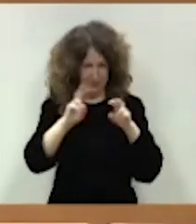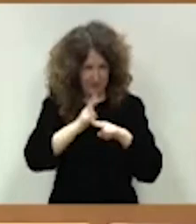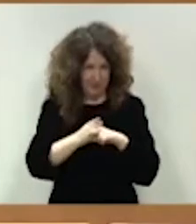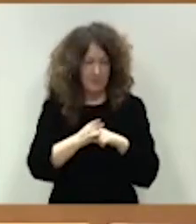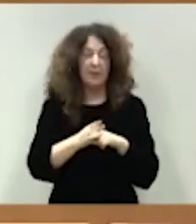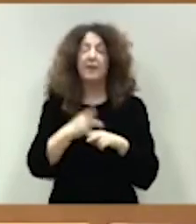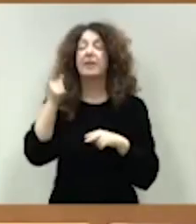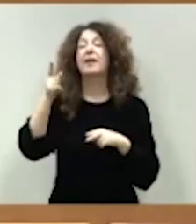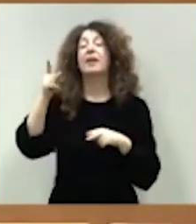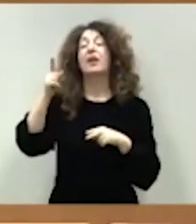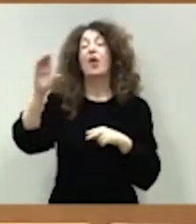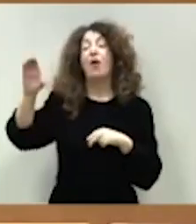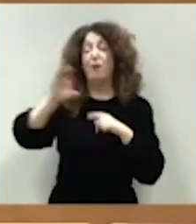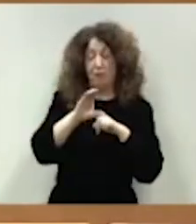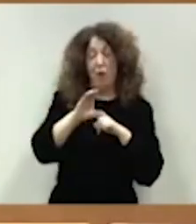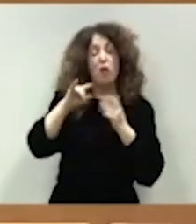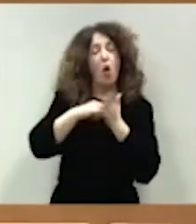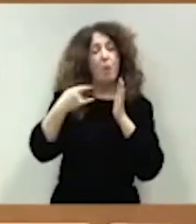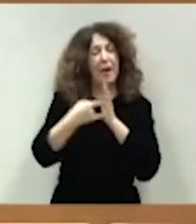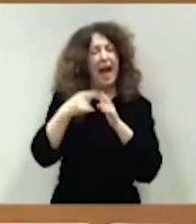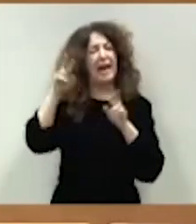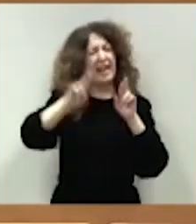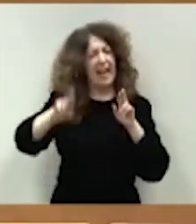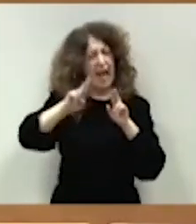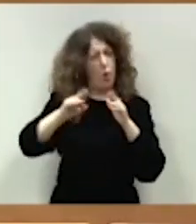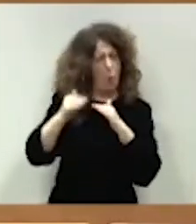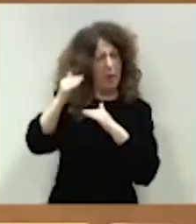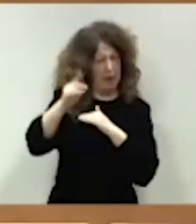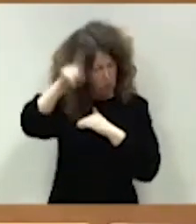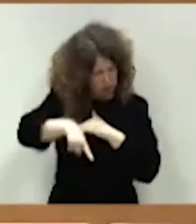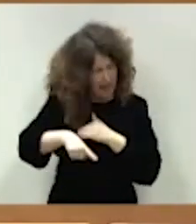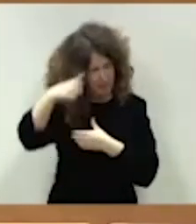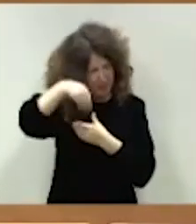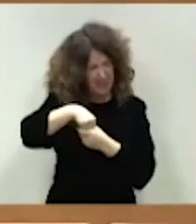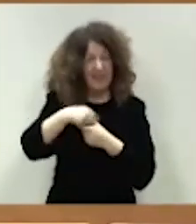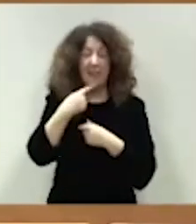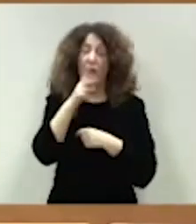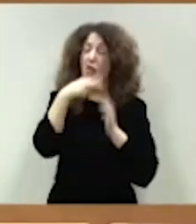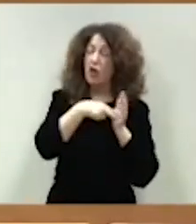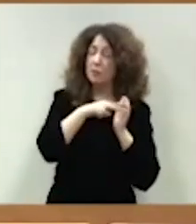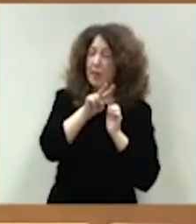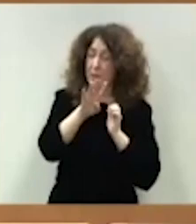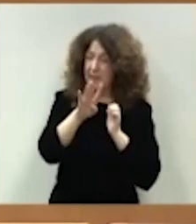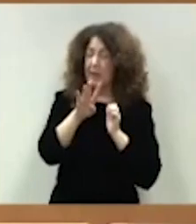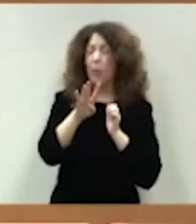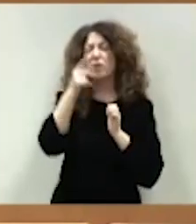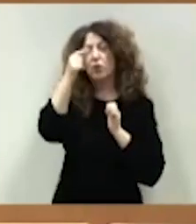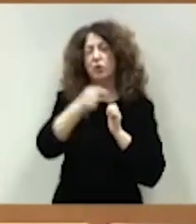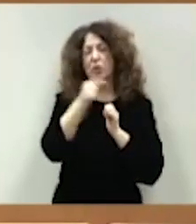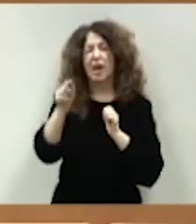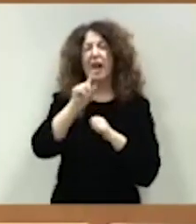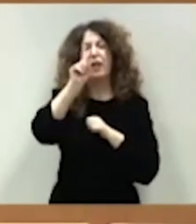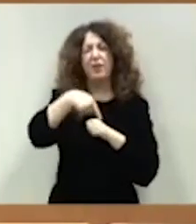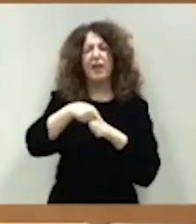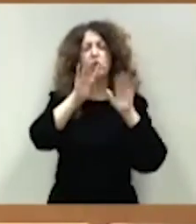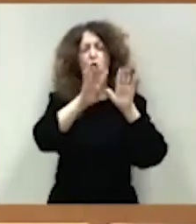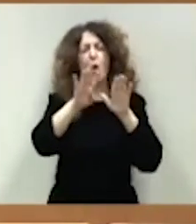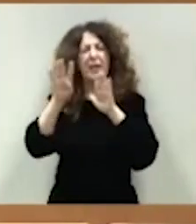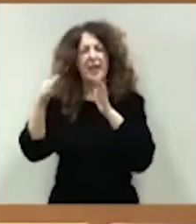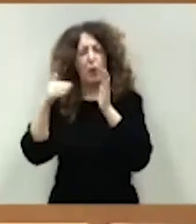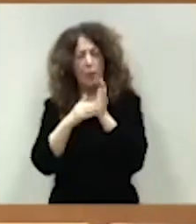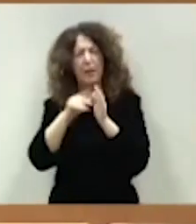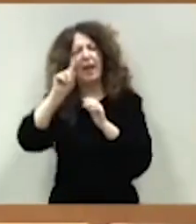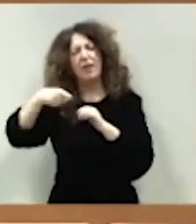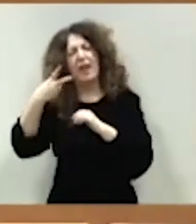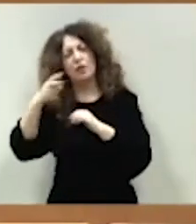fondos del plan de recuperación, alcanzarán en 2024 199.120 millones, un